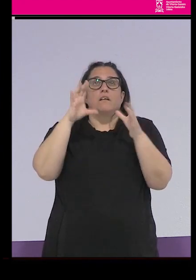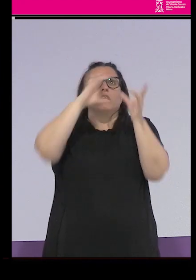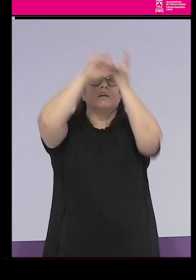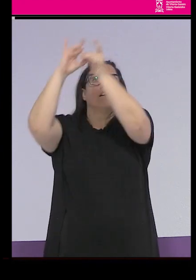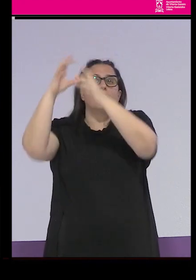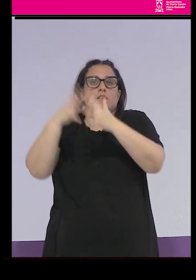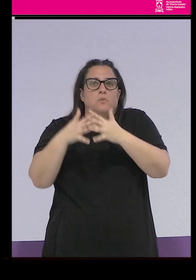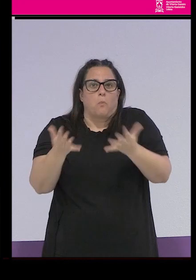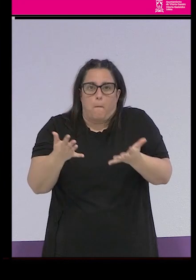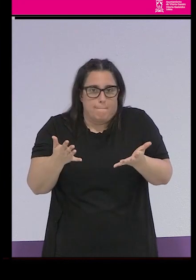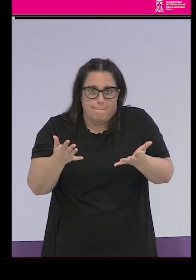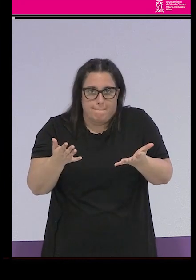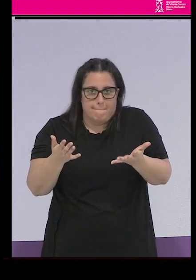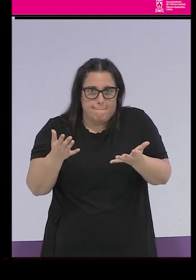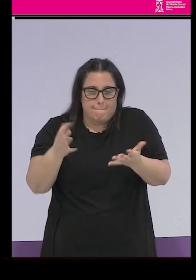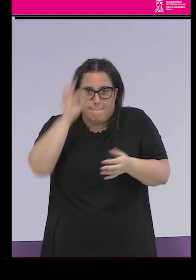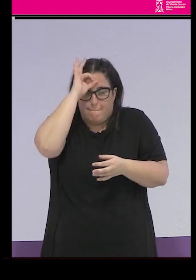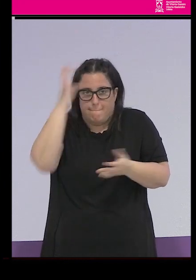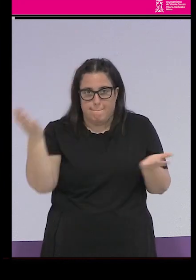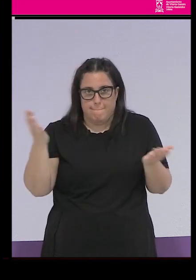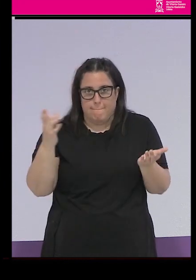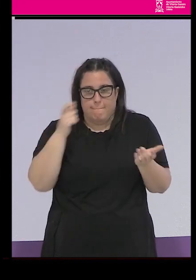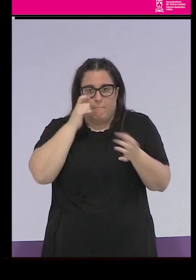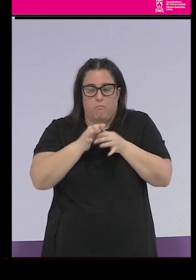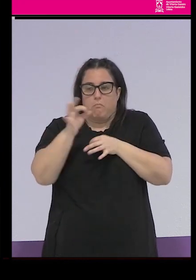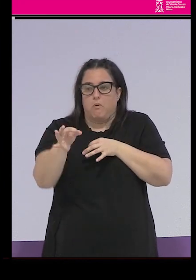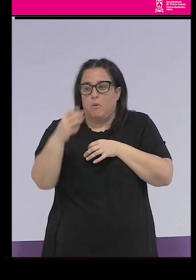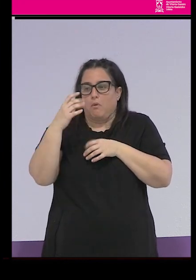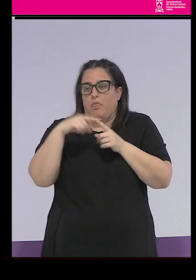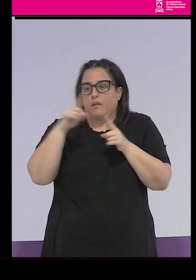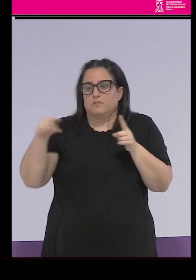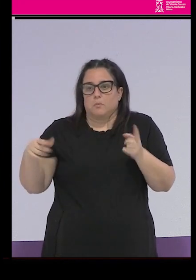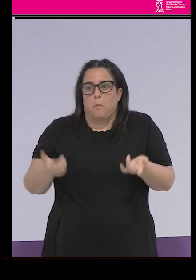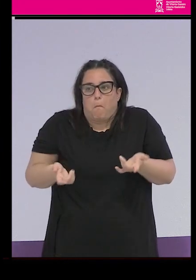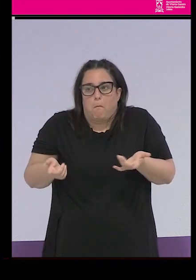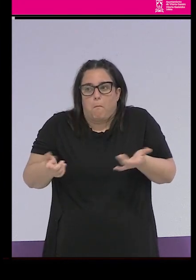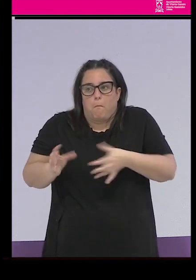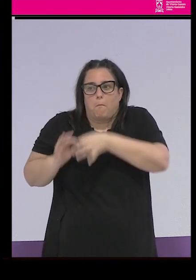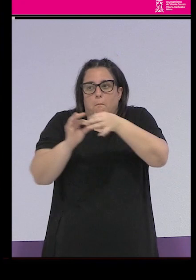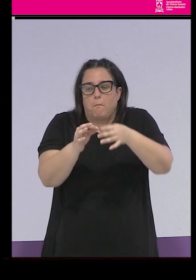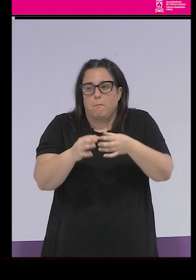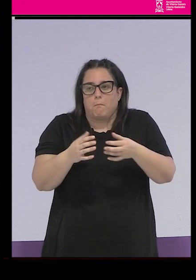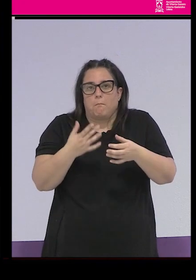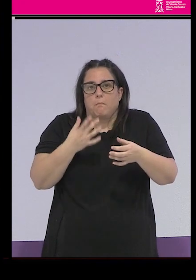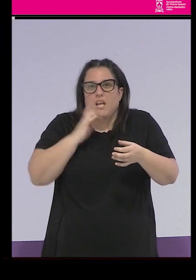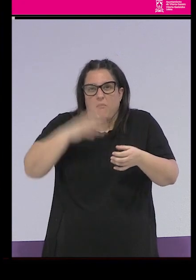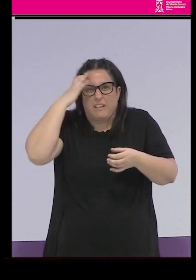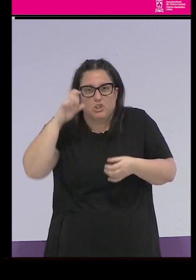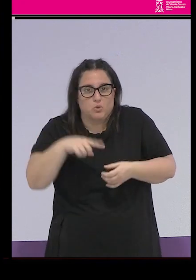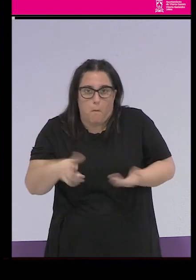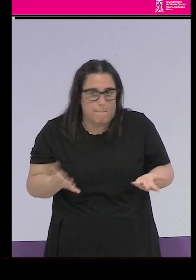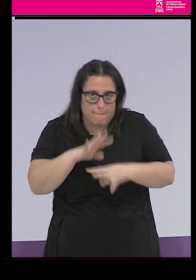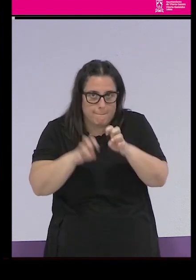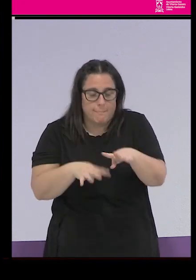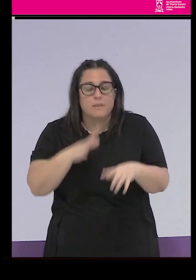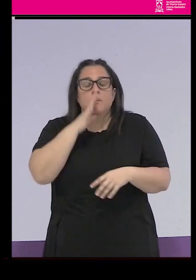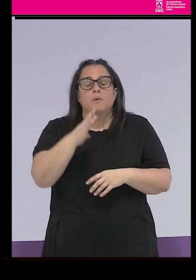en que ellas estaban en no sé qué pueblo de Segovia por poner el mismo ejemplo de antes, ¿no? Entonces, a la hora de hablar del